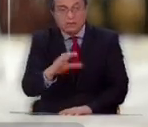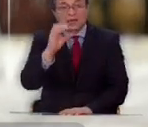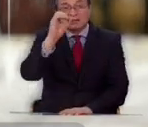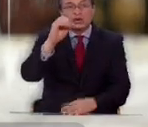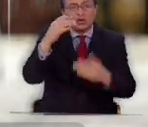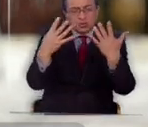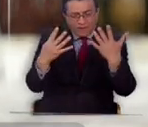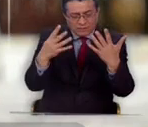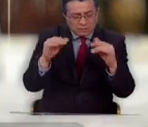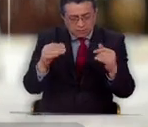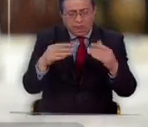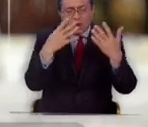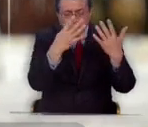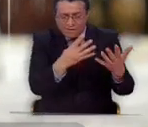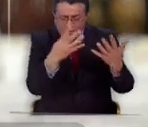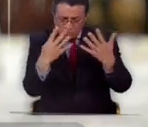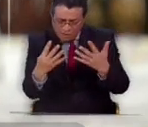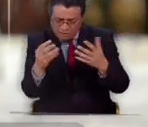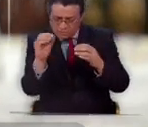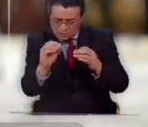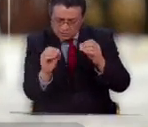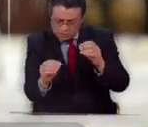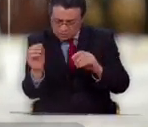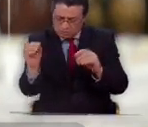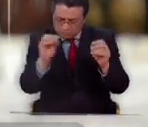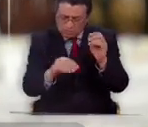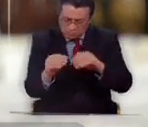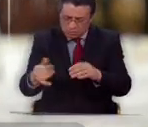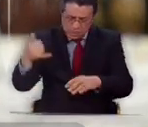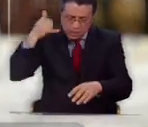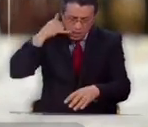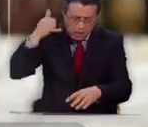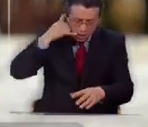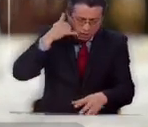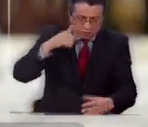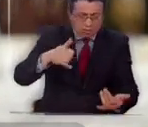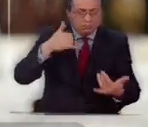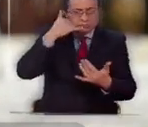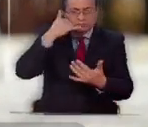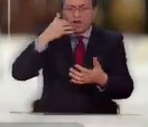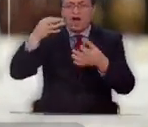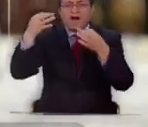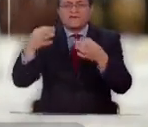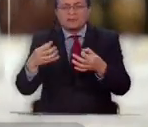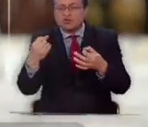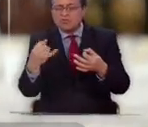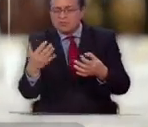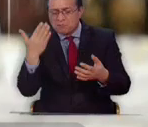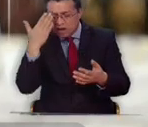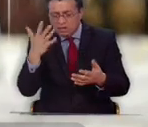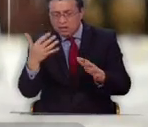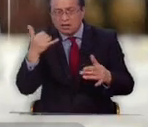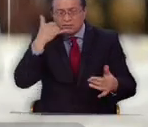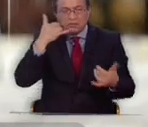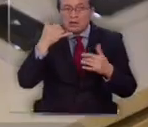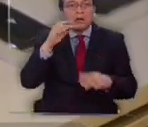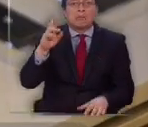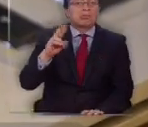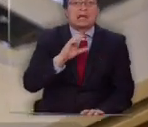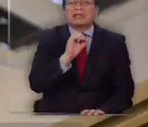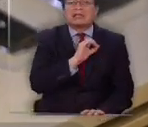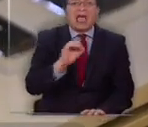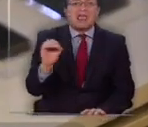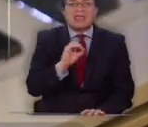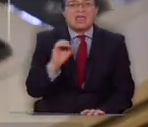-9, entonces yo les puse 9-9 para llamarlos, porque de repente me decían, confirme el número, pero no contestaba nadie.